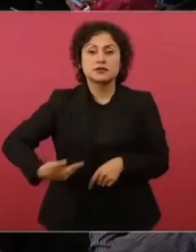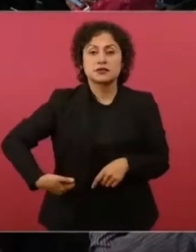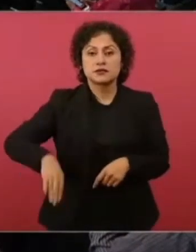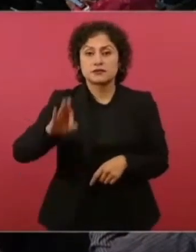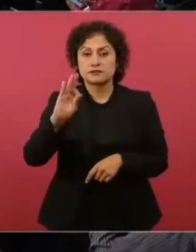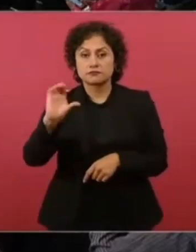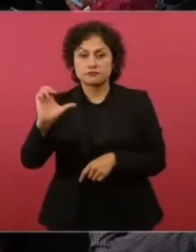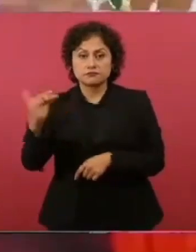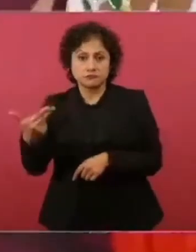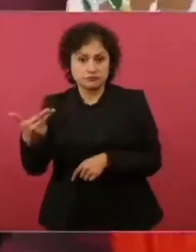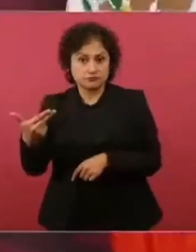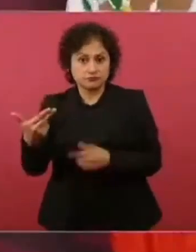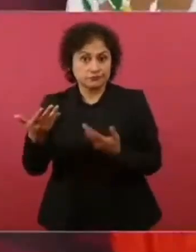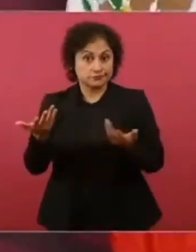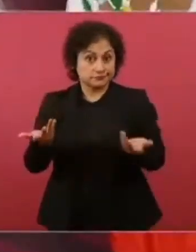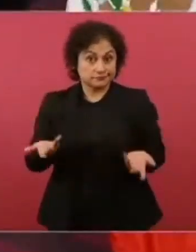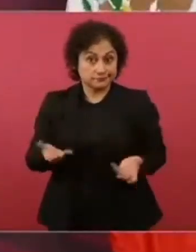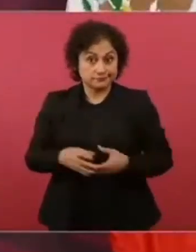ya pues todos ellos